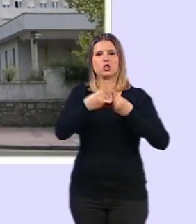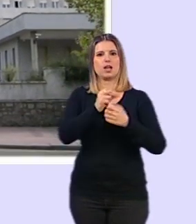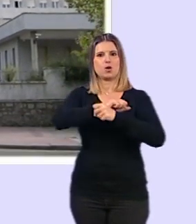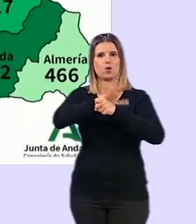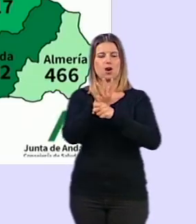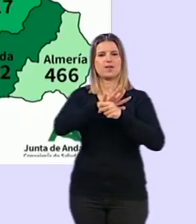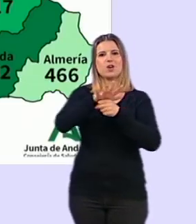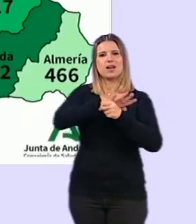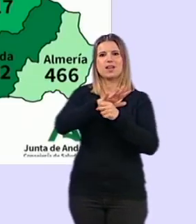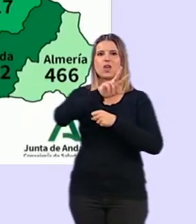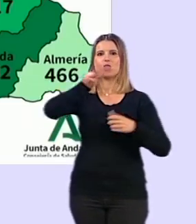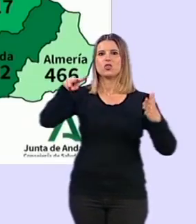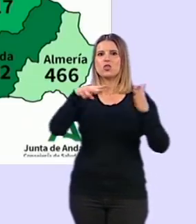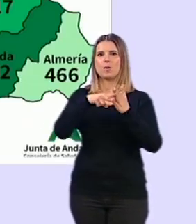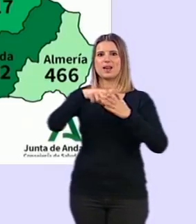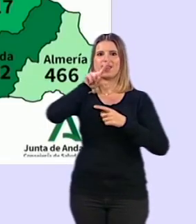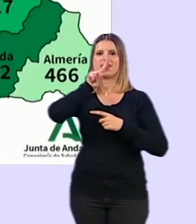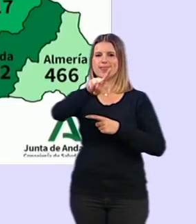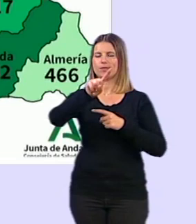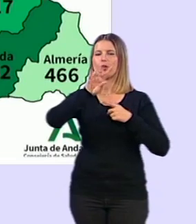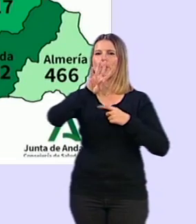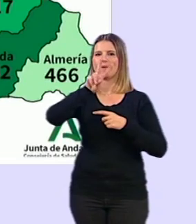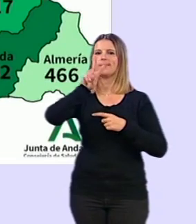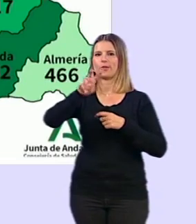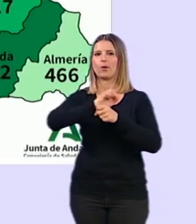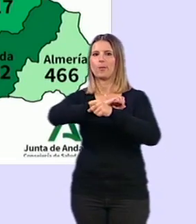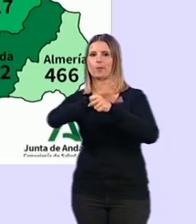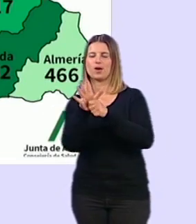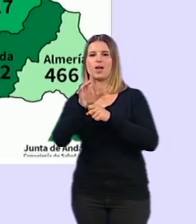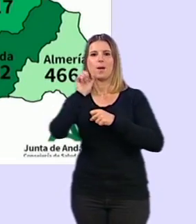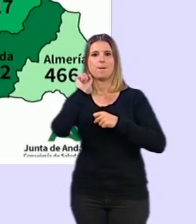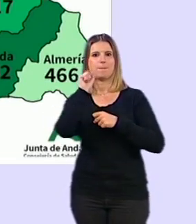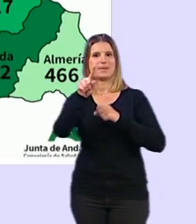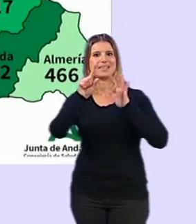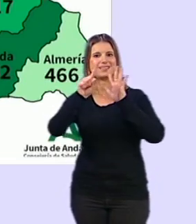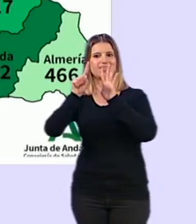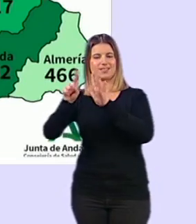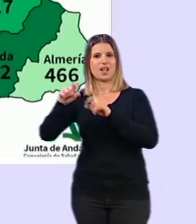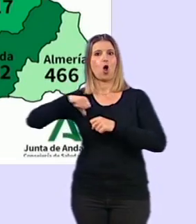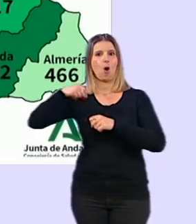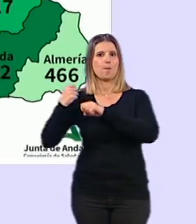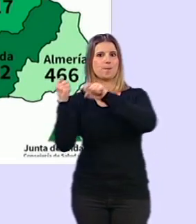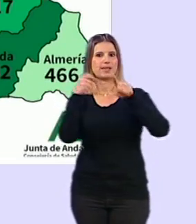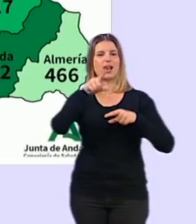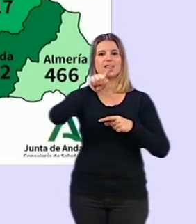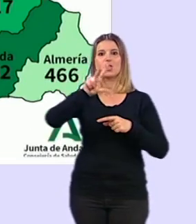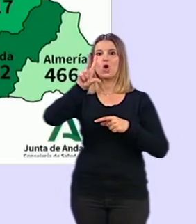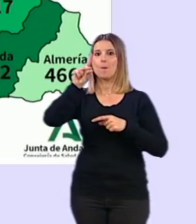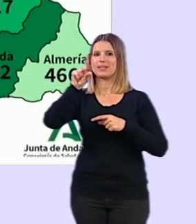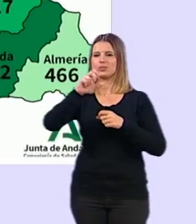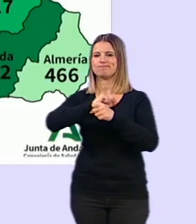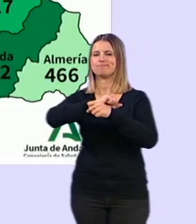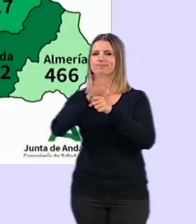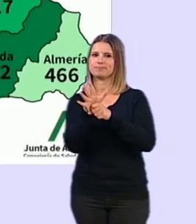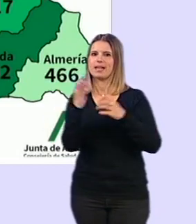Granada refleja 2.142 casos positivos, 1.066 ingresos hospitalarios, 121 casos que han precisado